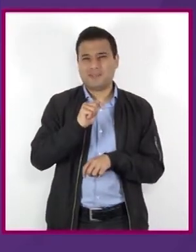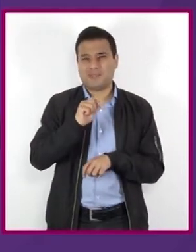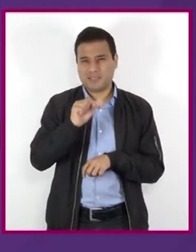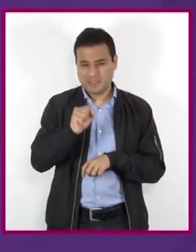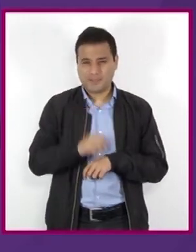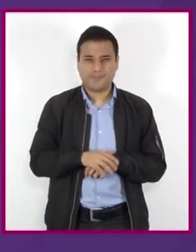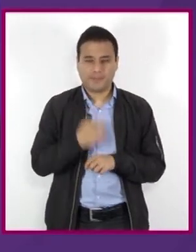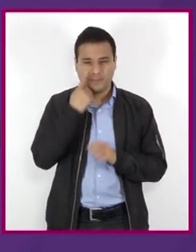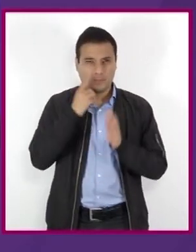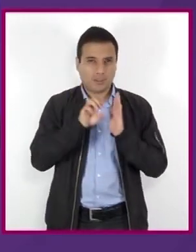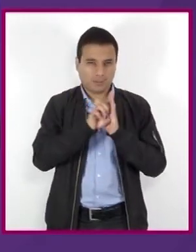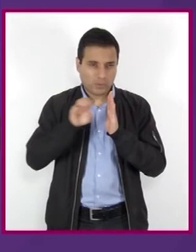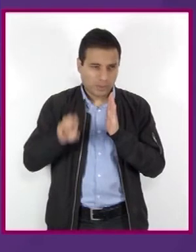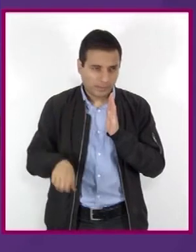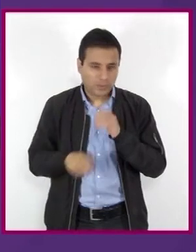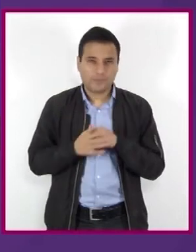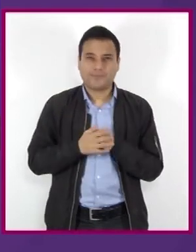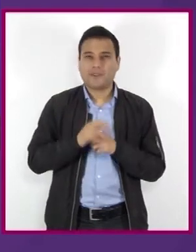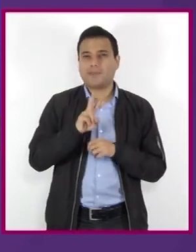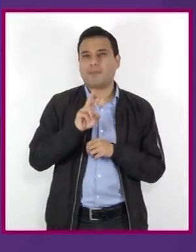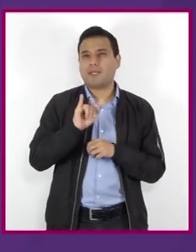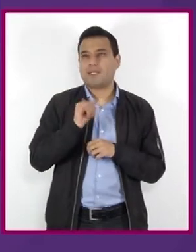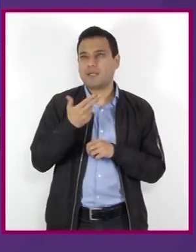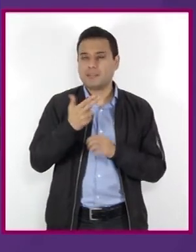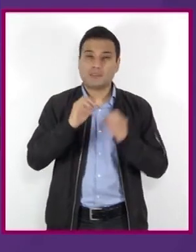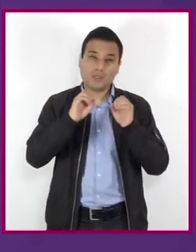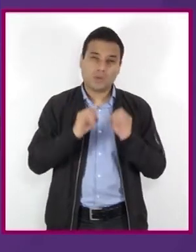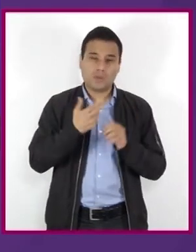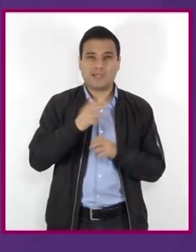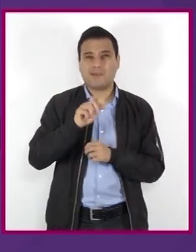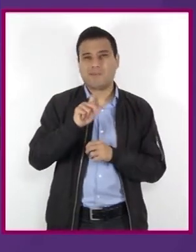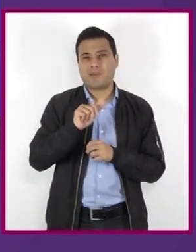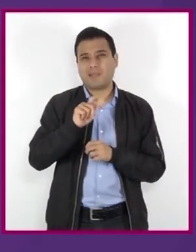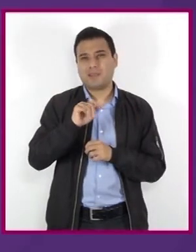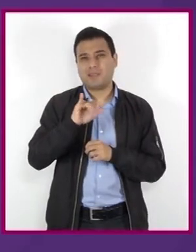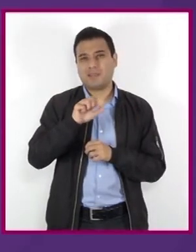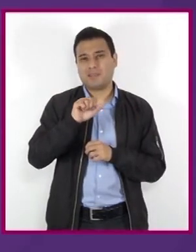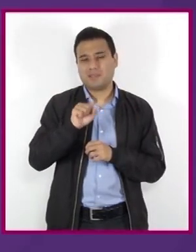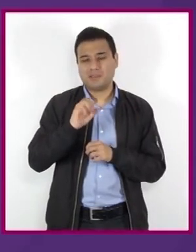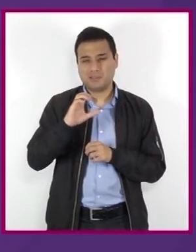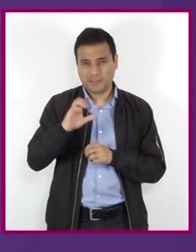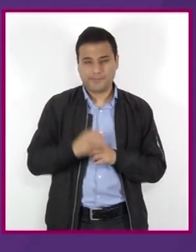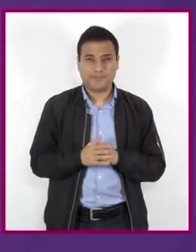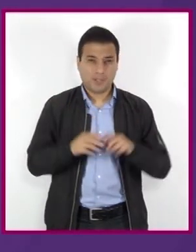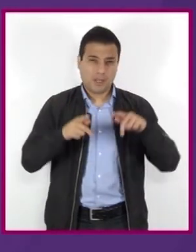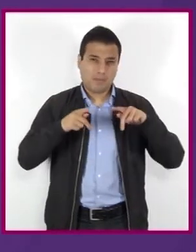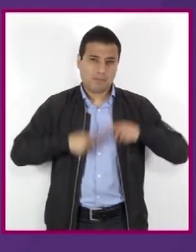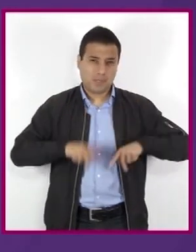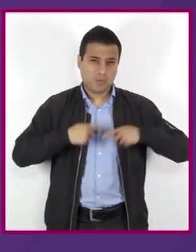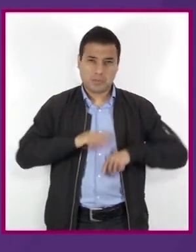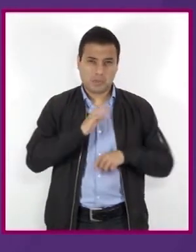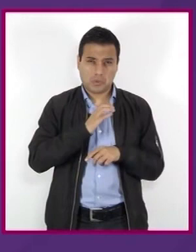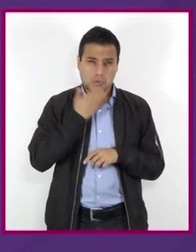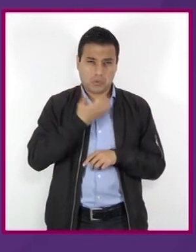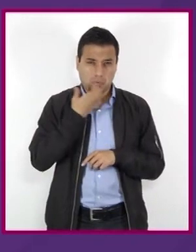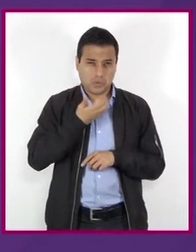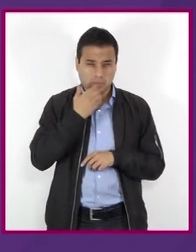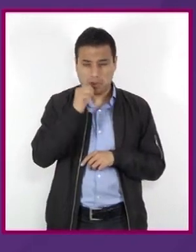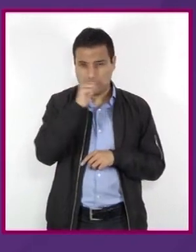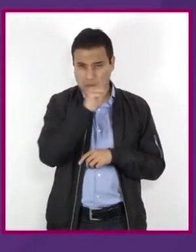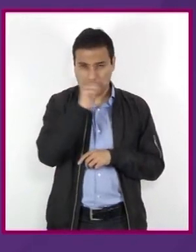como la infección por VIH o hepatitis C. Los consumidores de cocaína pueden además